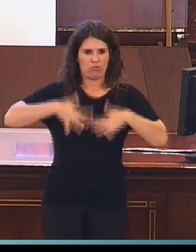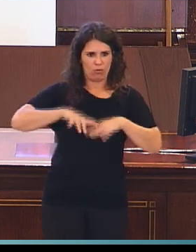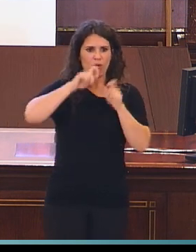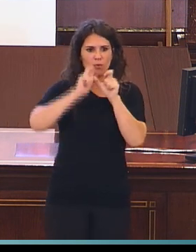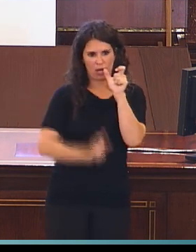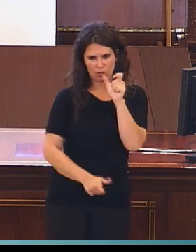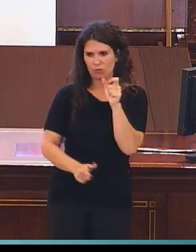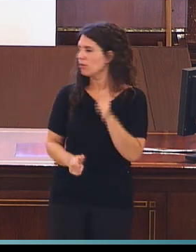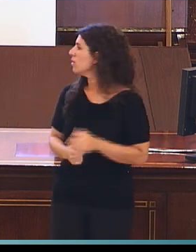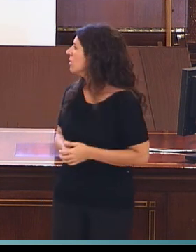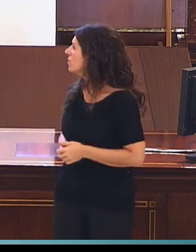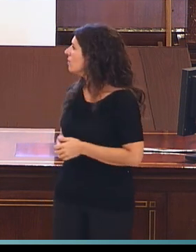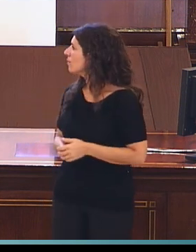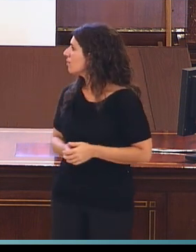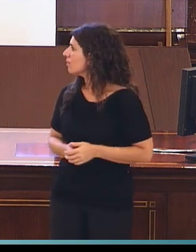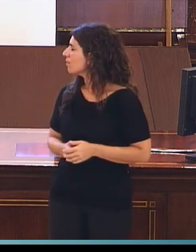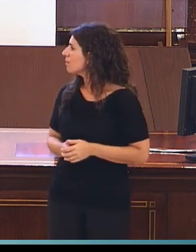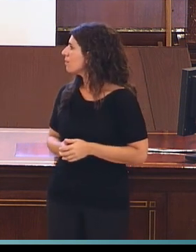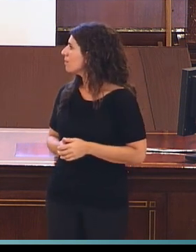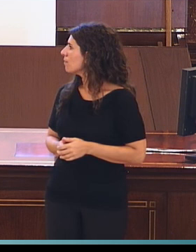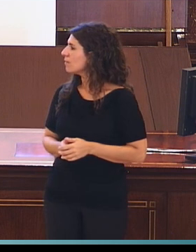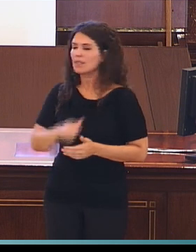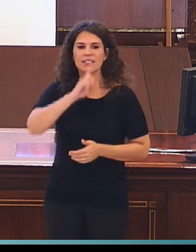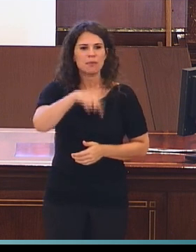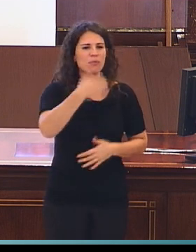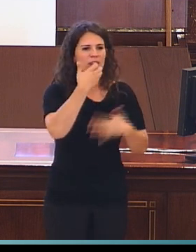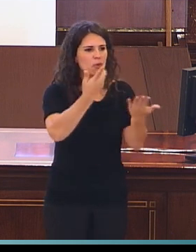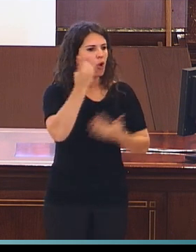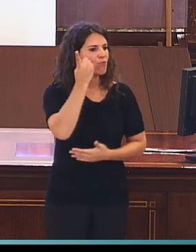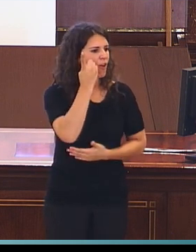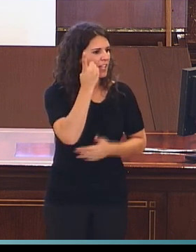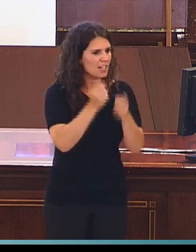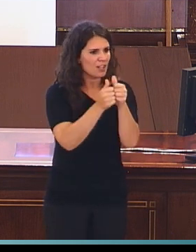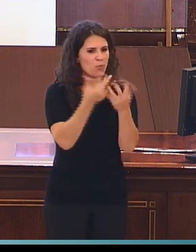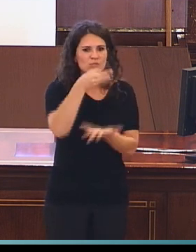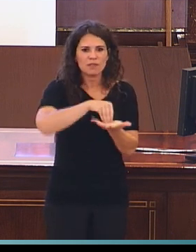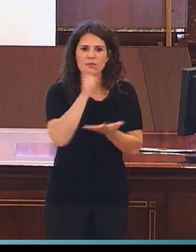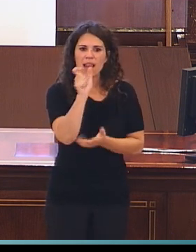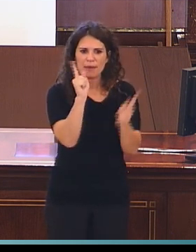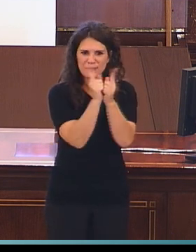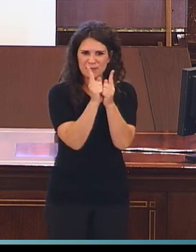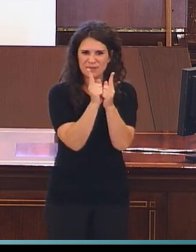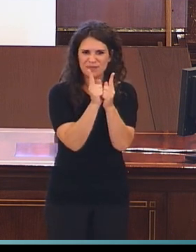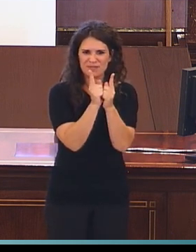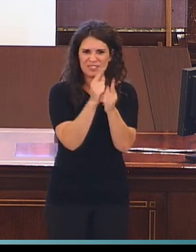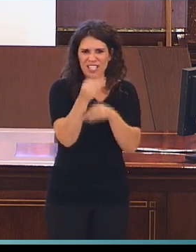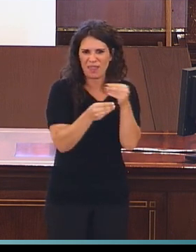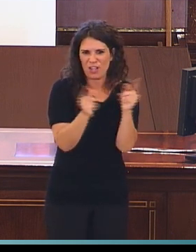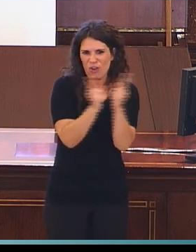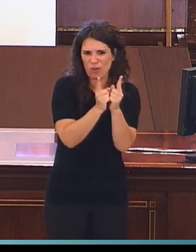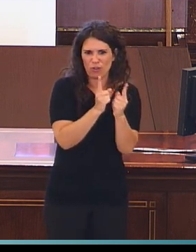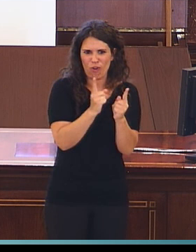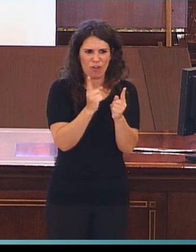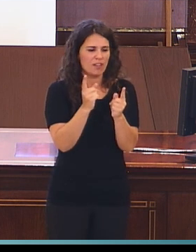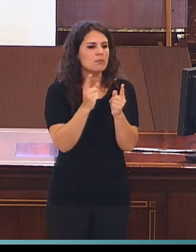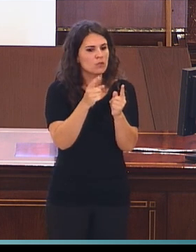las abreviaturas que se utilizan en los móviles y en el correo electrónico sobre la adquisición de las lenguas de signos.